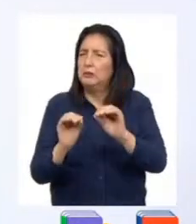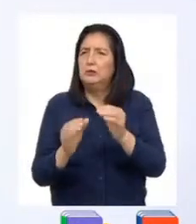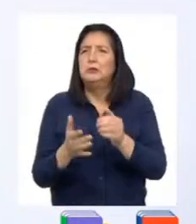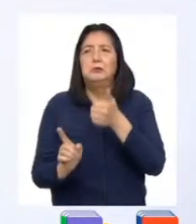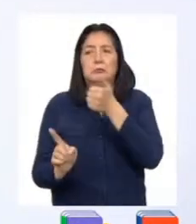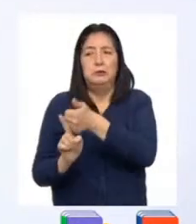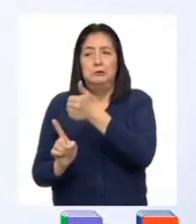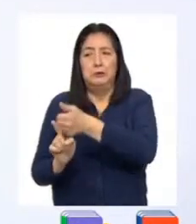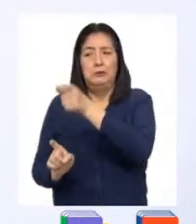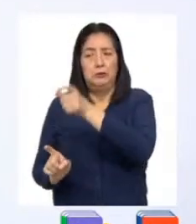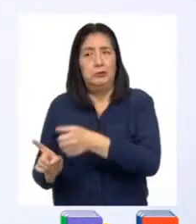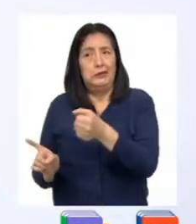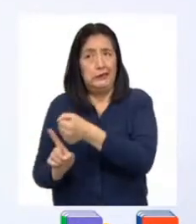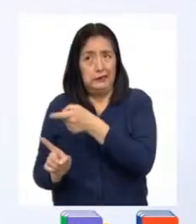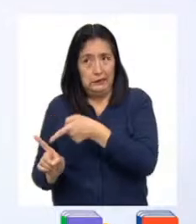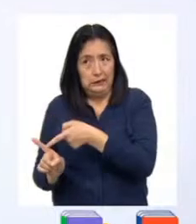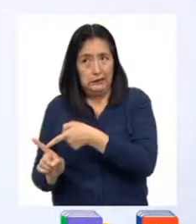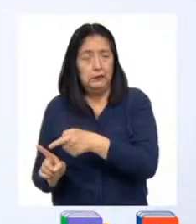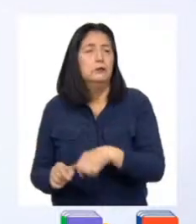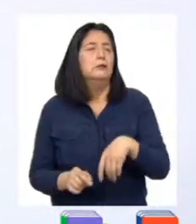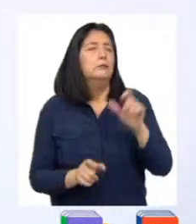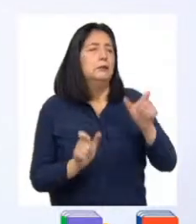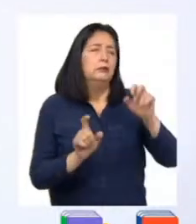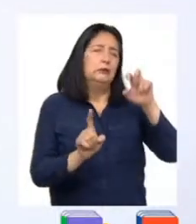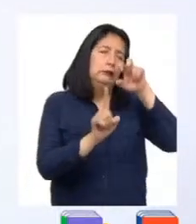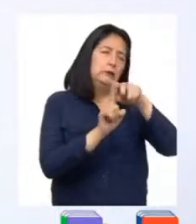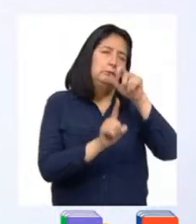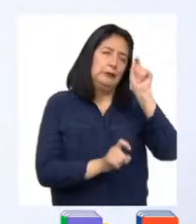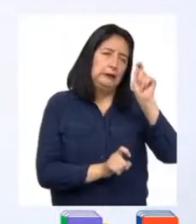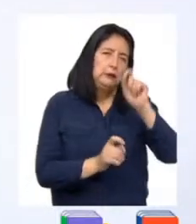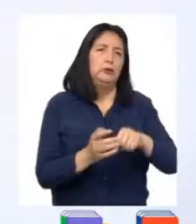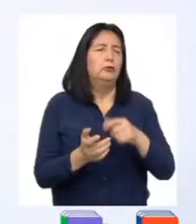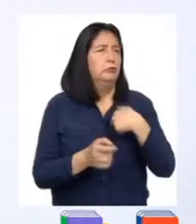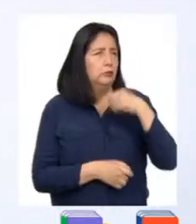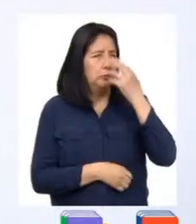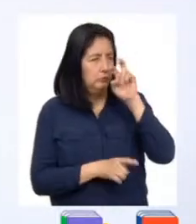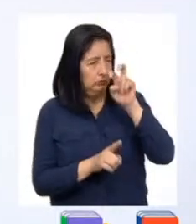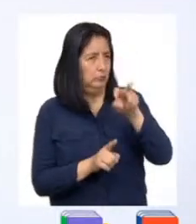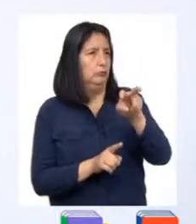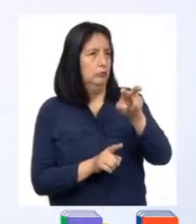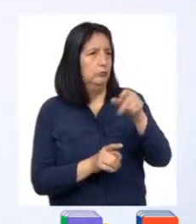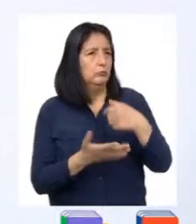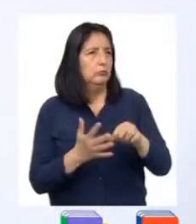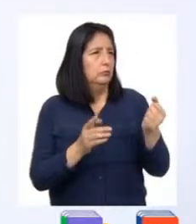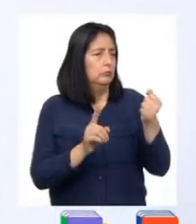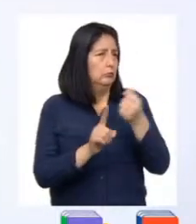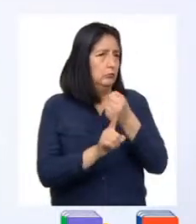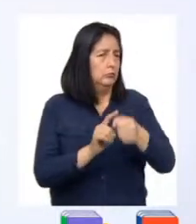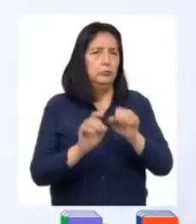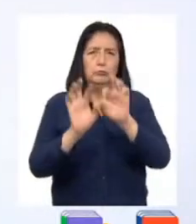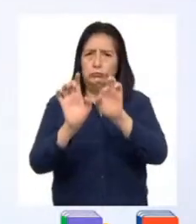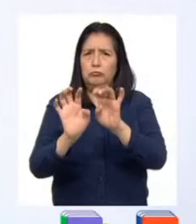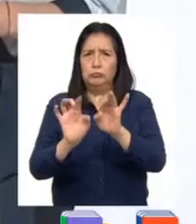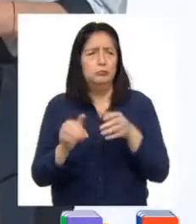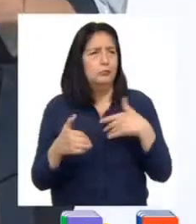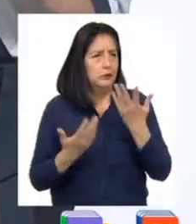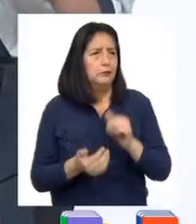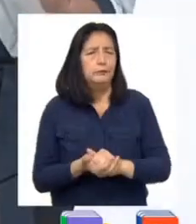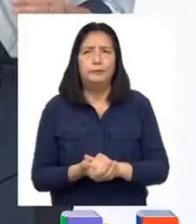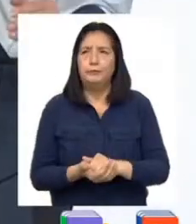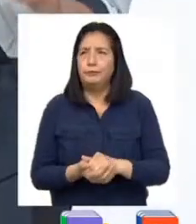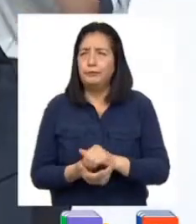mismas víctimas, testigos o personas que tengan conocimiento de un hecho de violencia o acoso escolar.